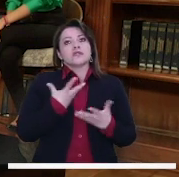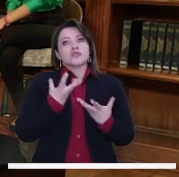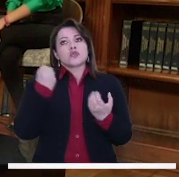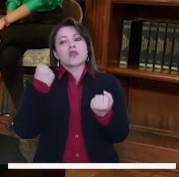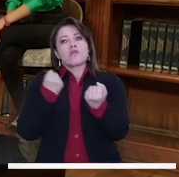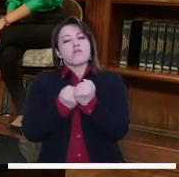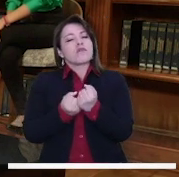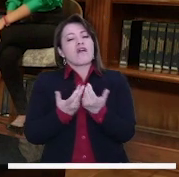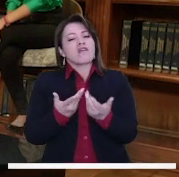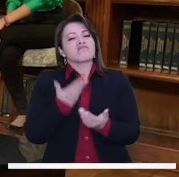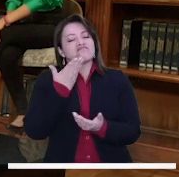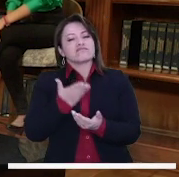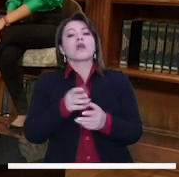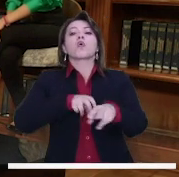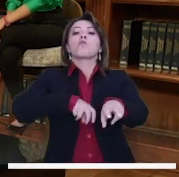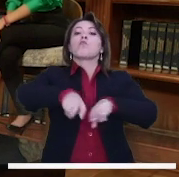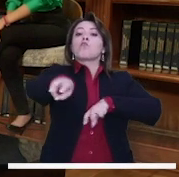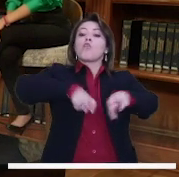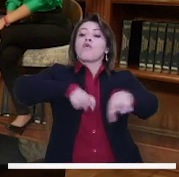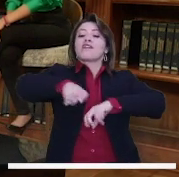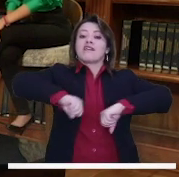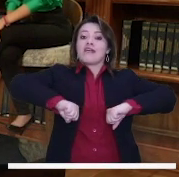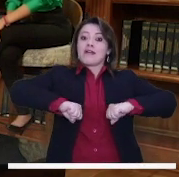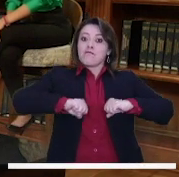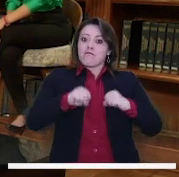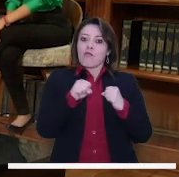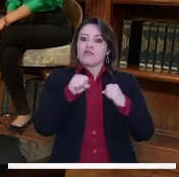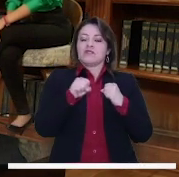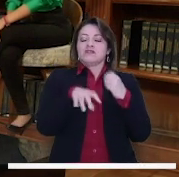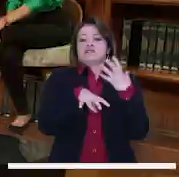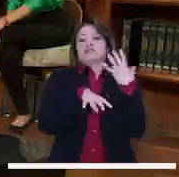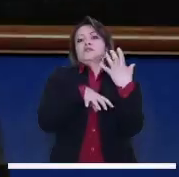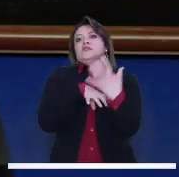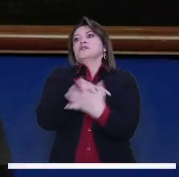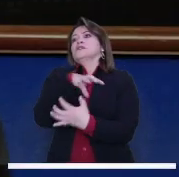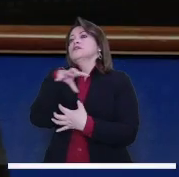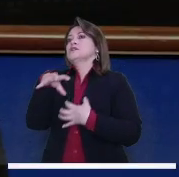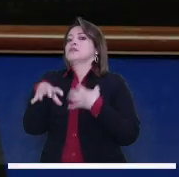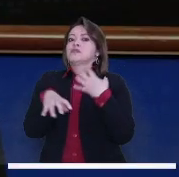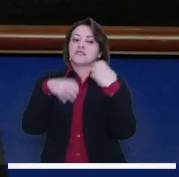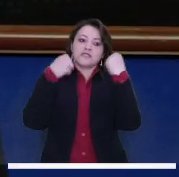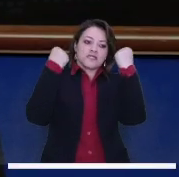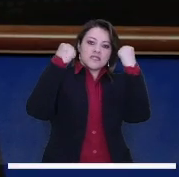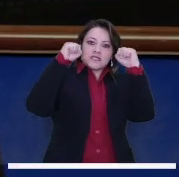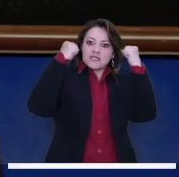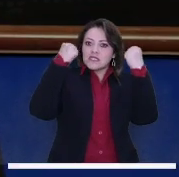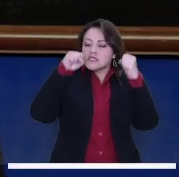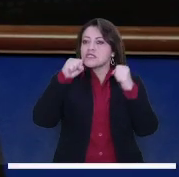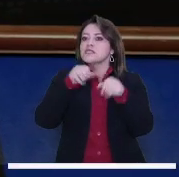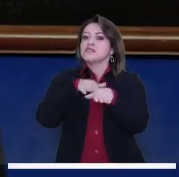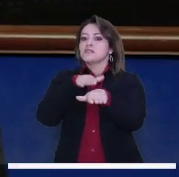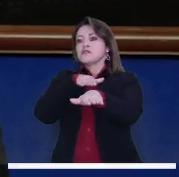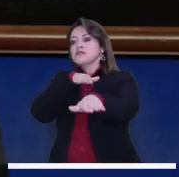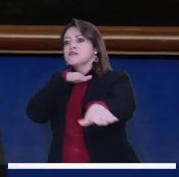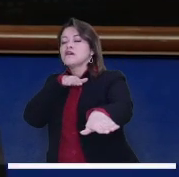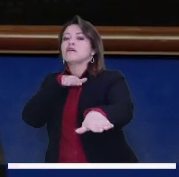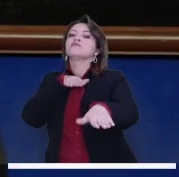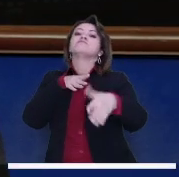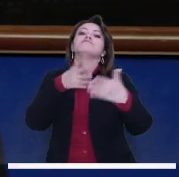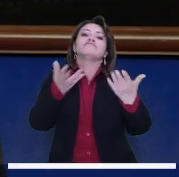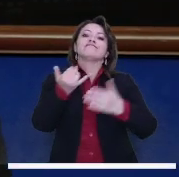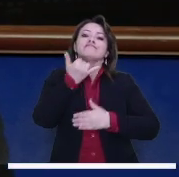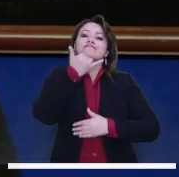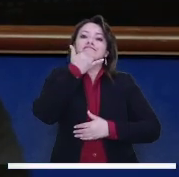poco lo que dice Oscar, y es la movilidad en Bogotá es una pesadilla, y en buena parte es una pesadilla porque llega un